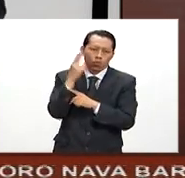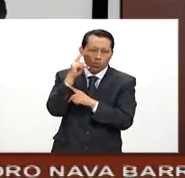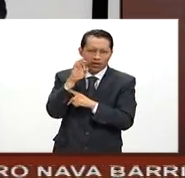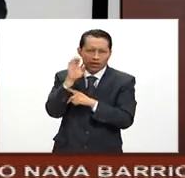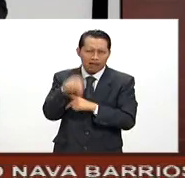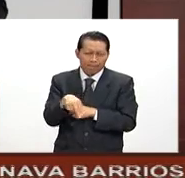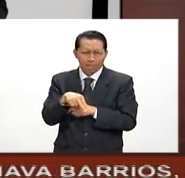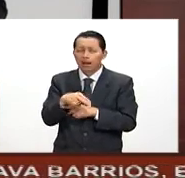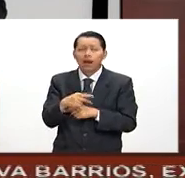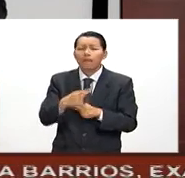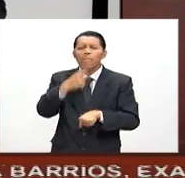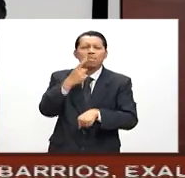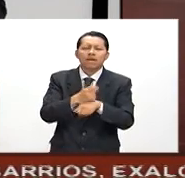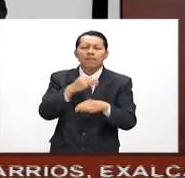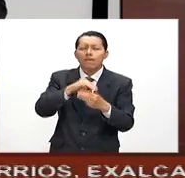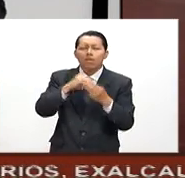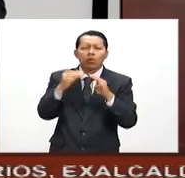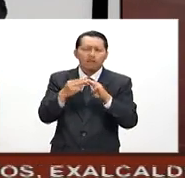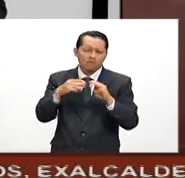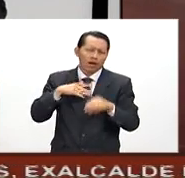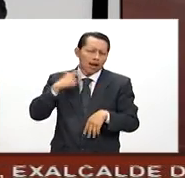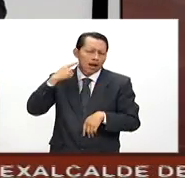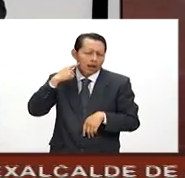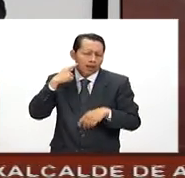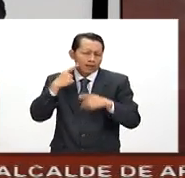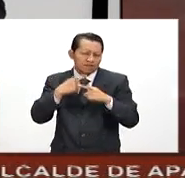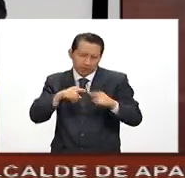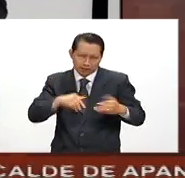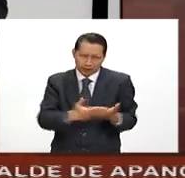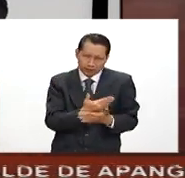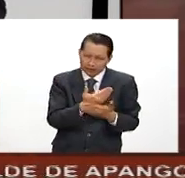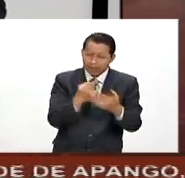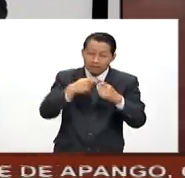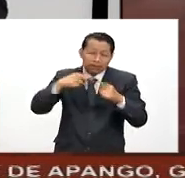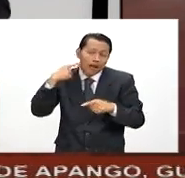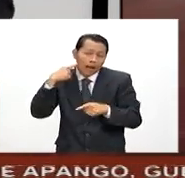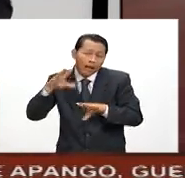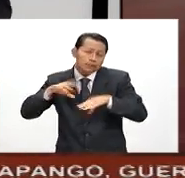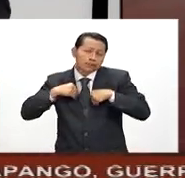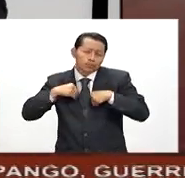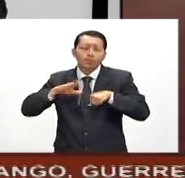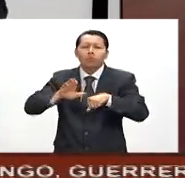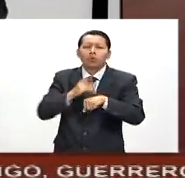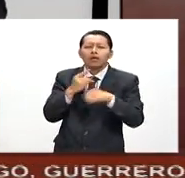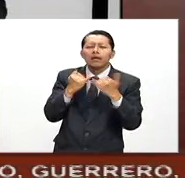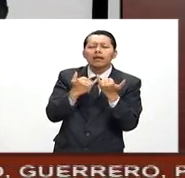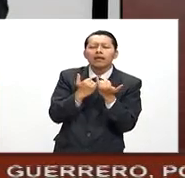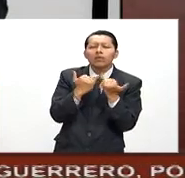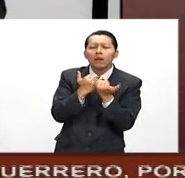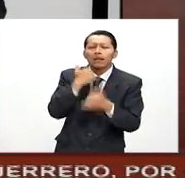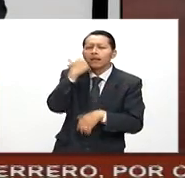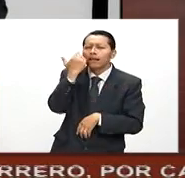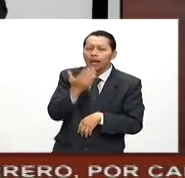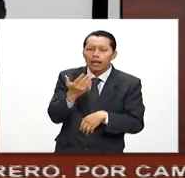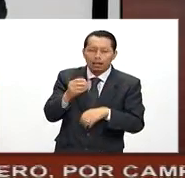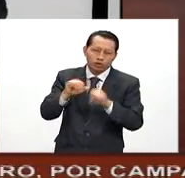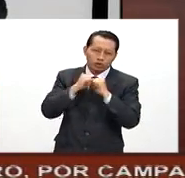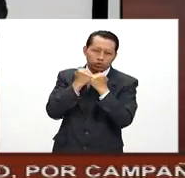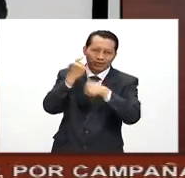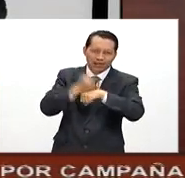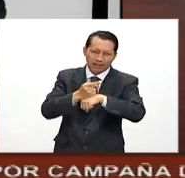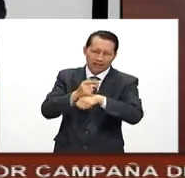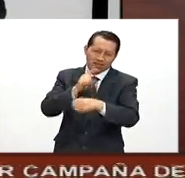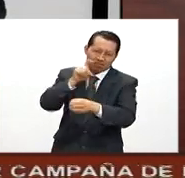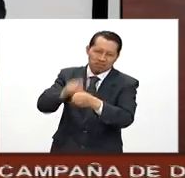primeros motivos por los que alguien adopta un acento ajeno al de sus raíces, es por querer pertenecer a la sociedad en la que está conviviendo.